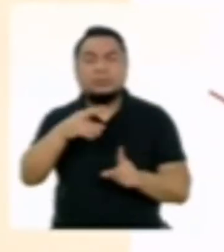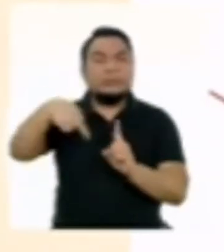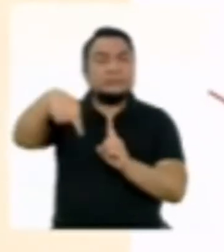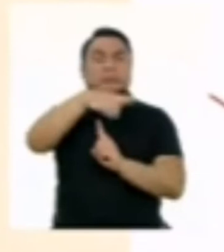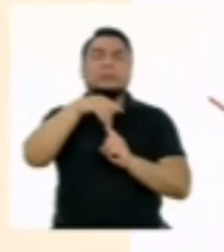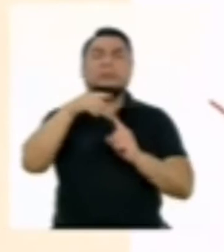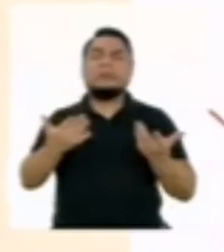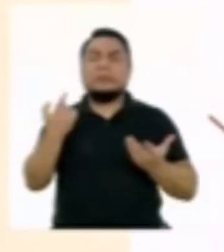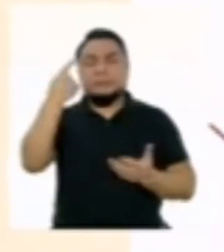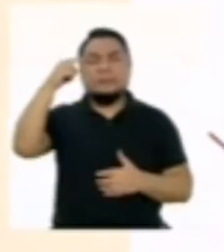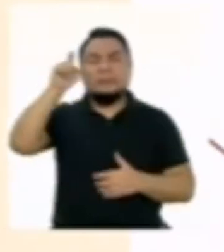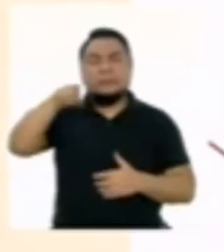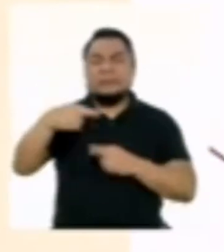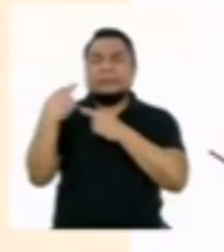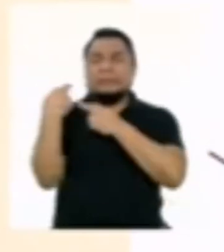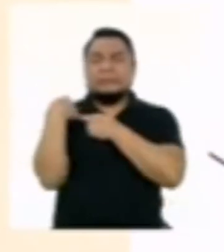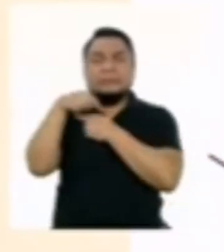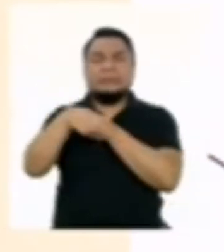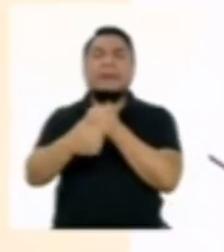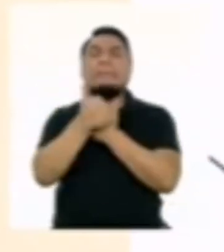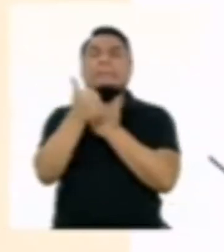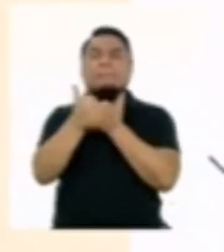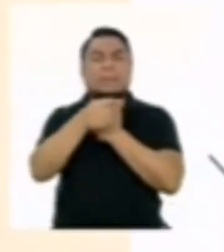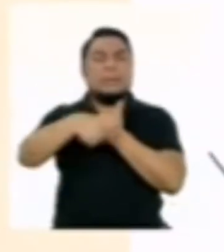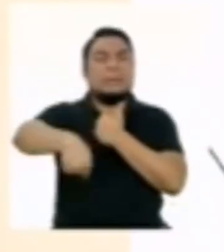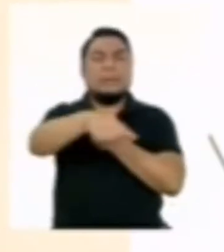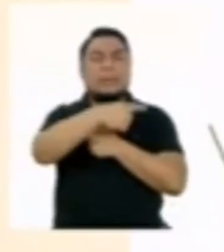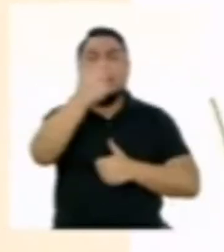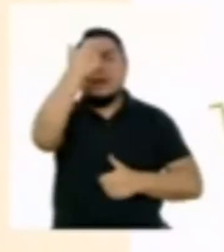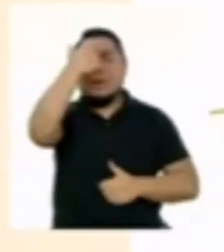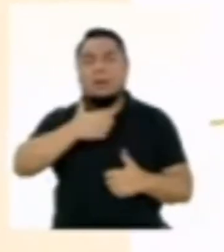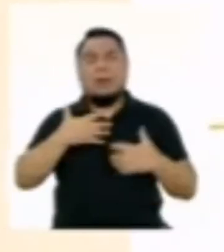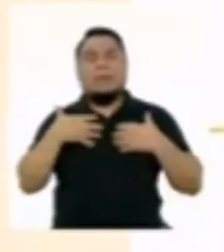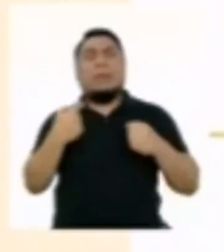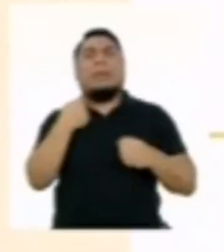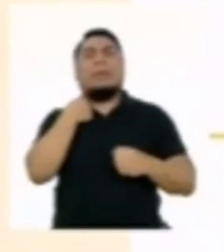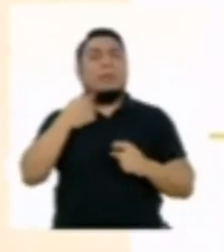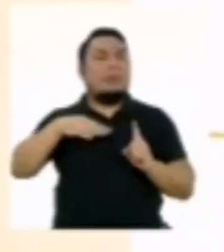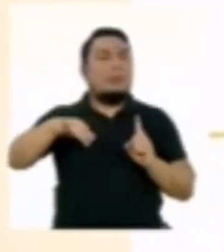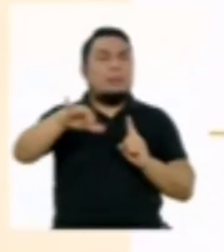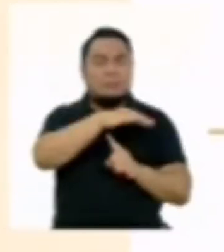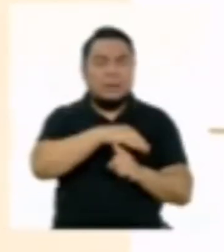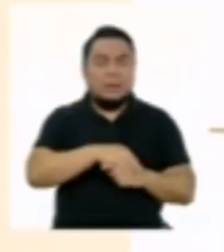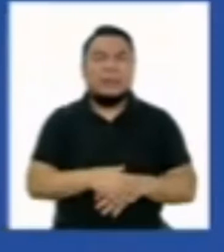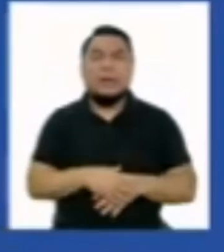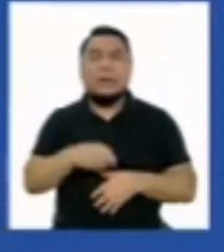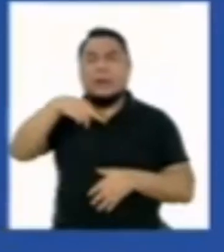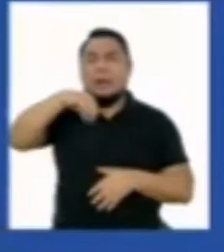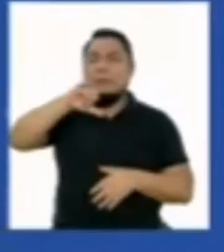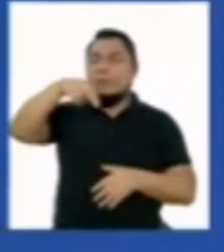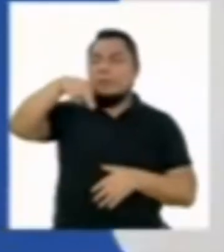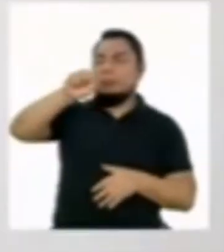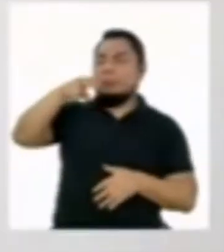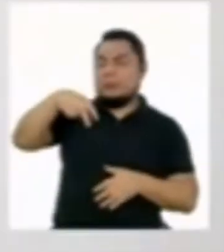alrededores, represente un riesgo a la salud humana y el ambiente. Minan.